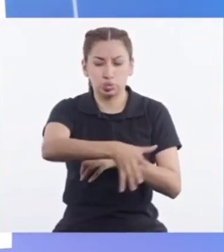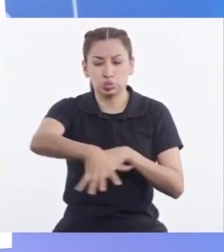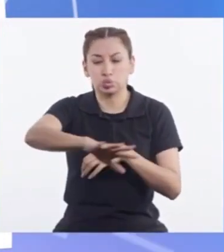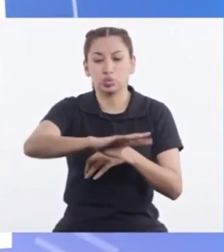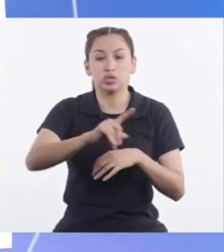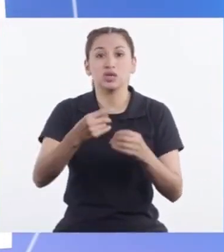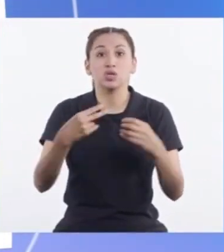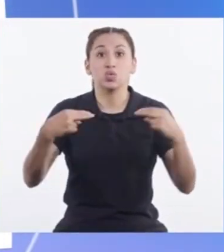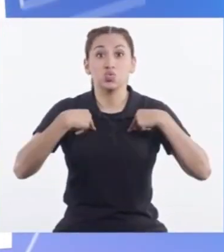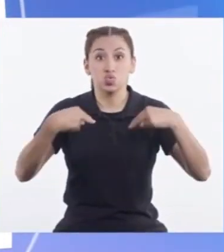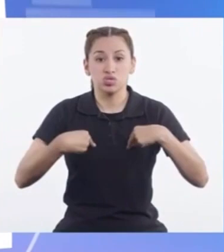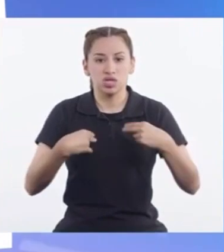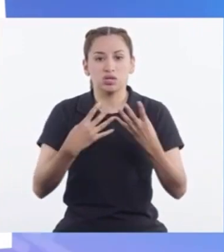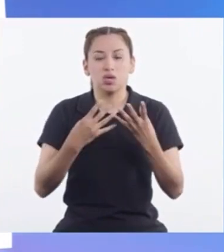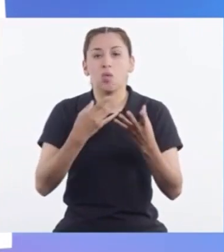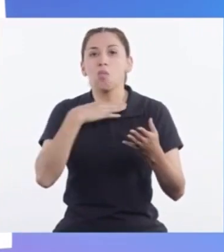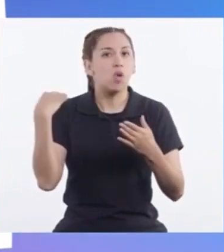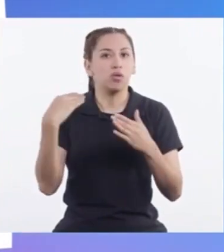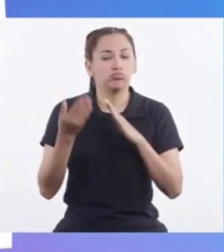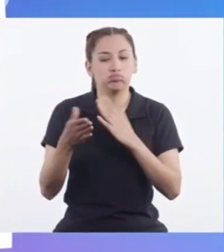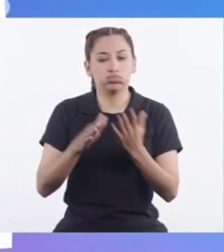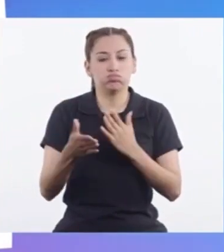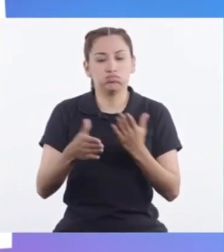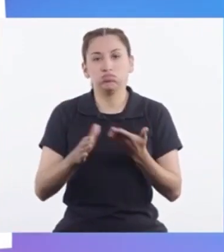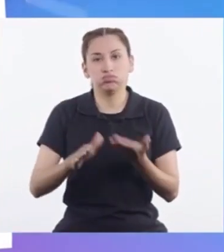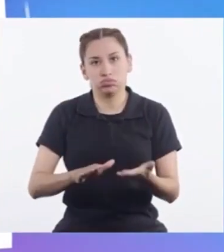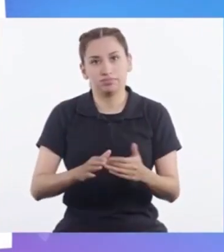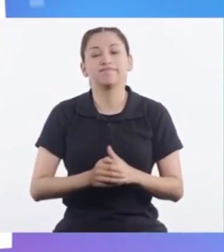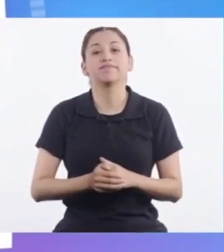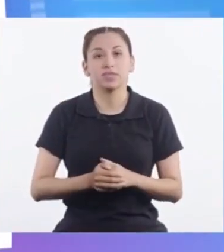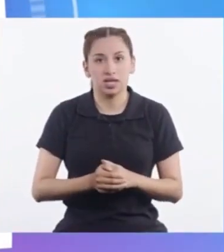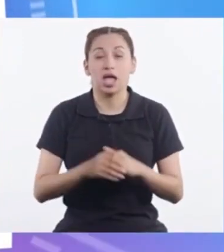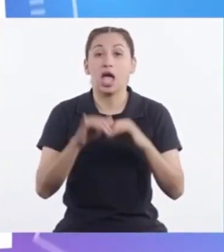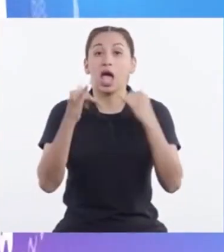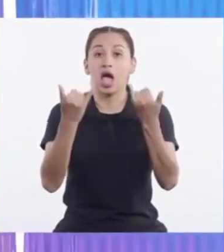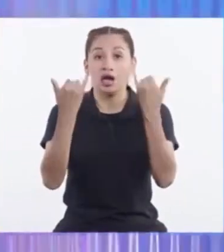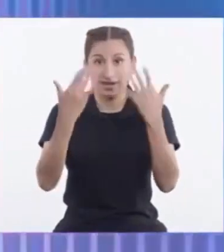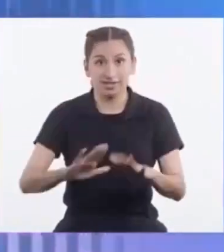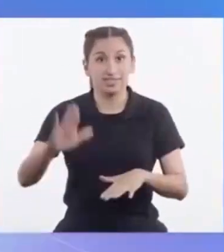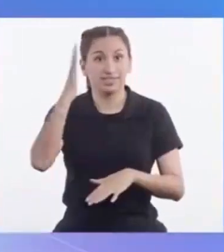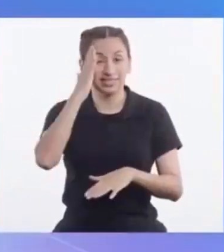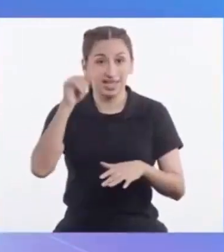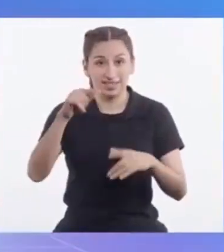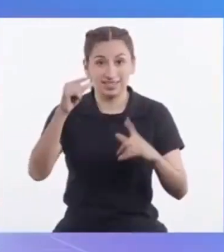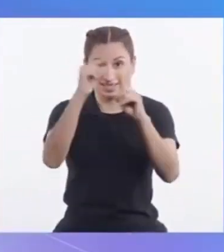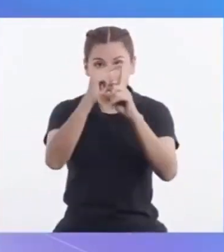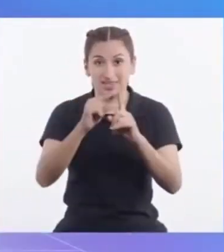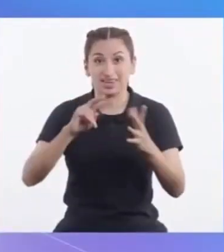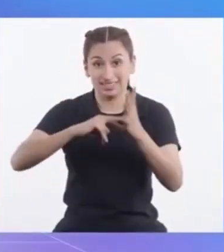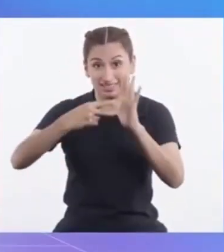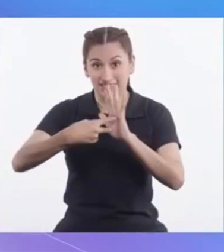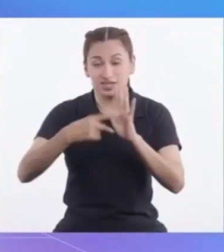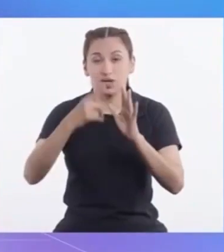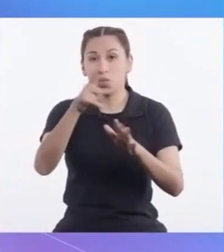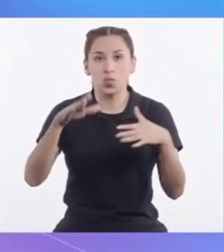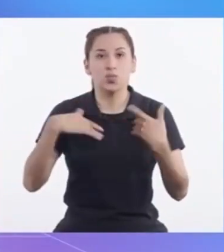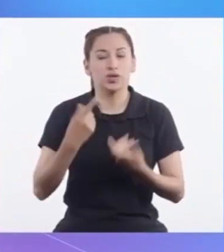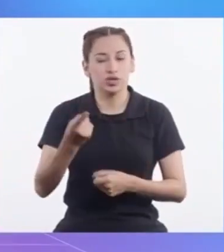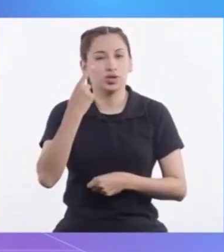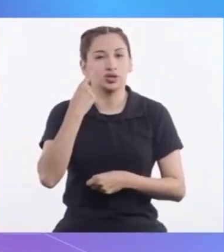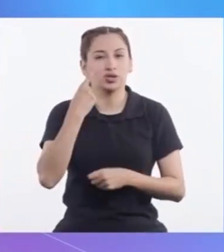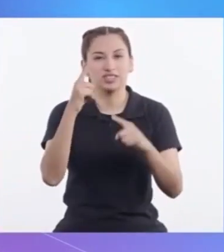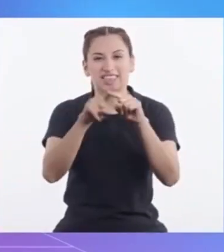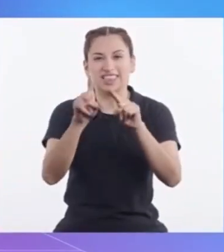Y quitarle los nutrientes Que naturalmente Generan Ahora que ya saben Estos términos Pueden